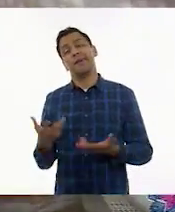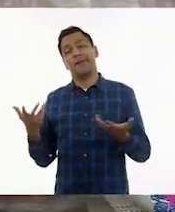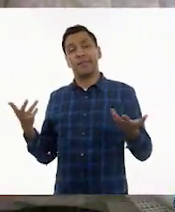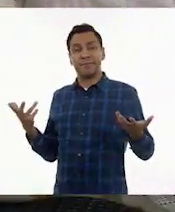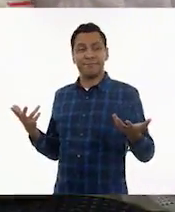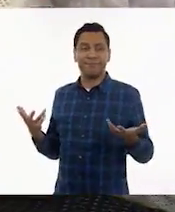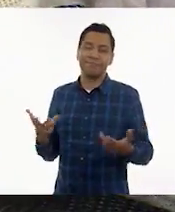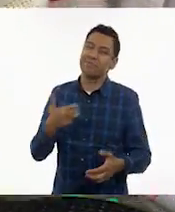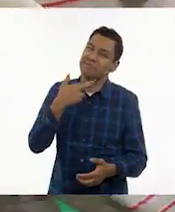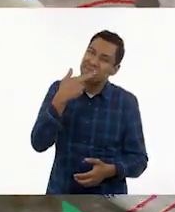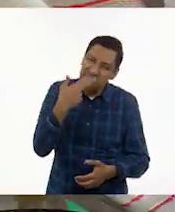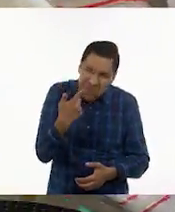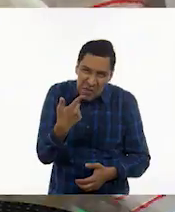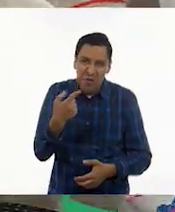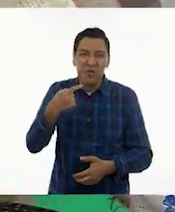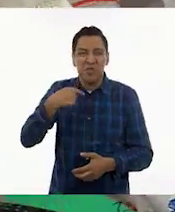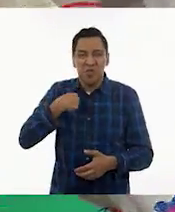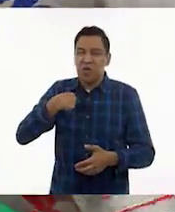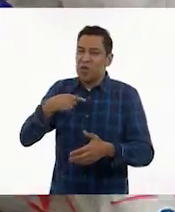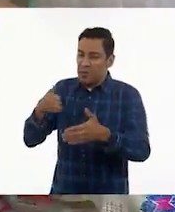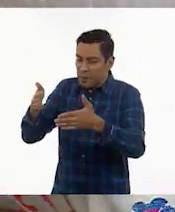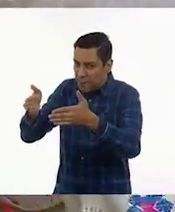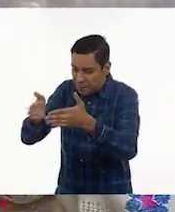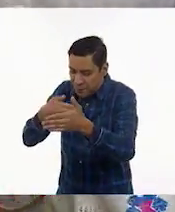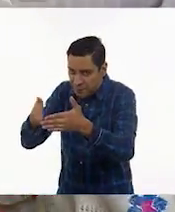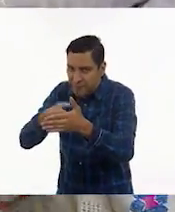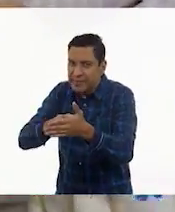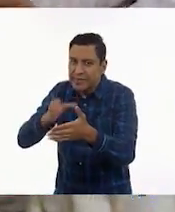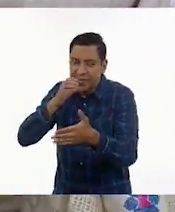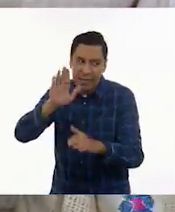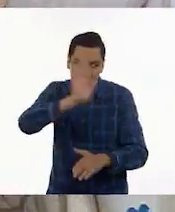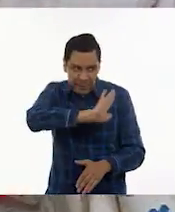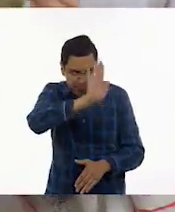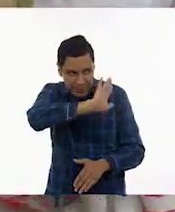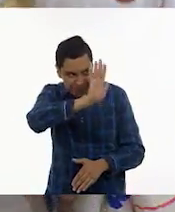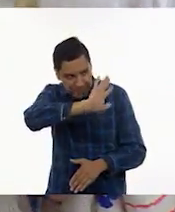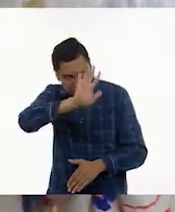Bueno, mejor me voy a preparar la cena. Hasta luego. Adiós, abuela.